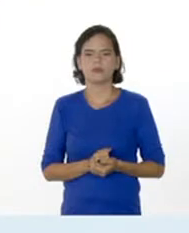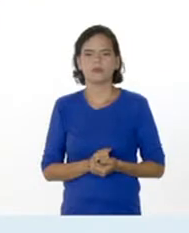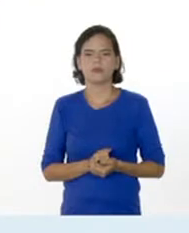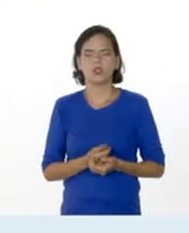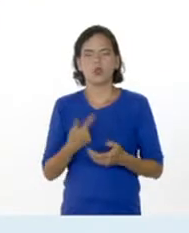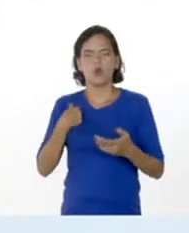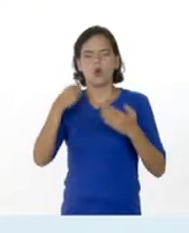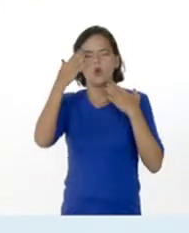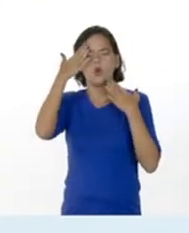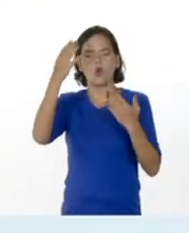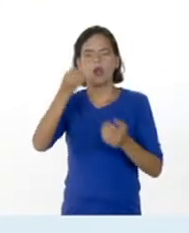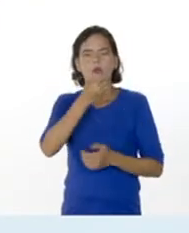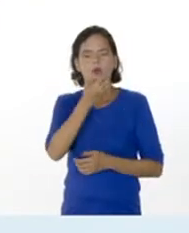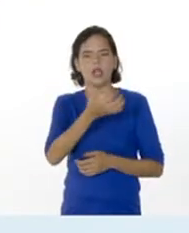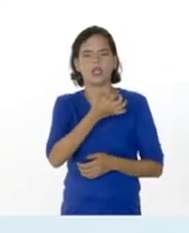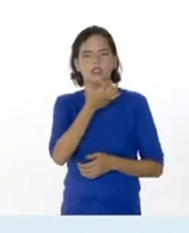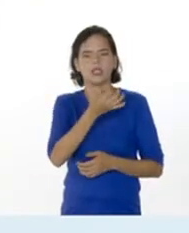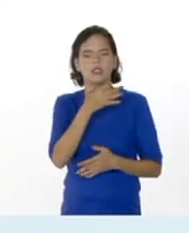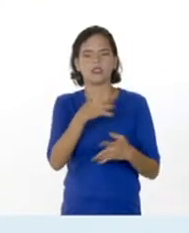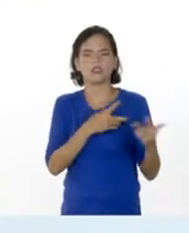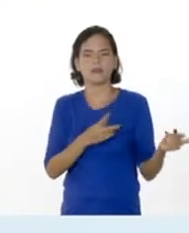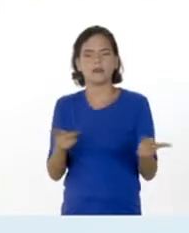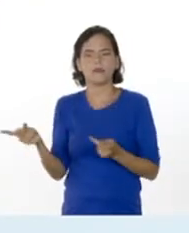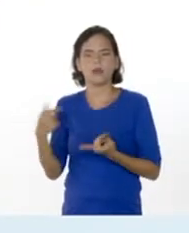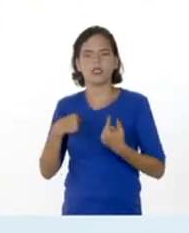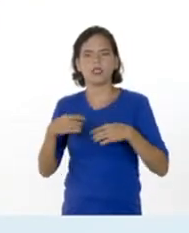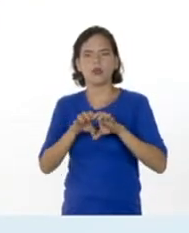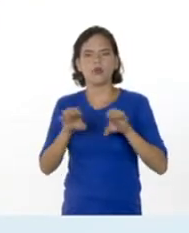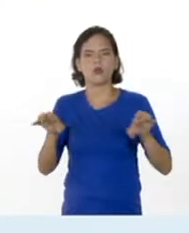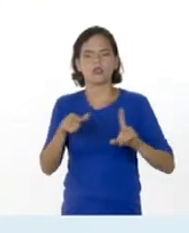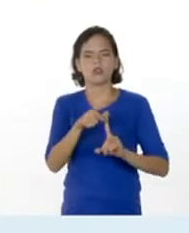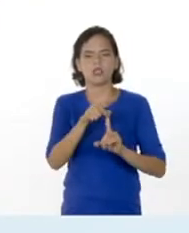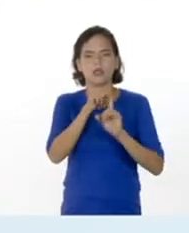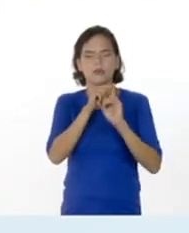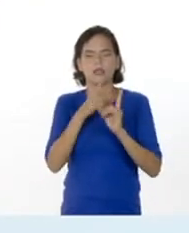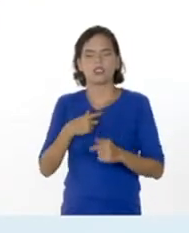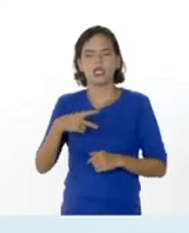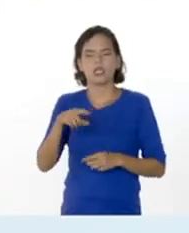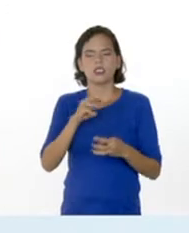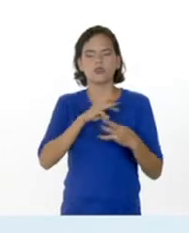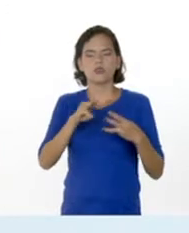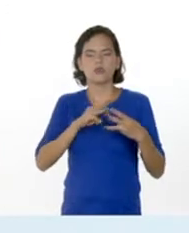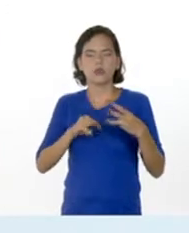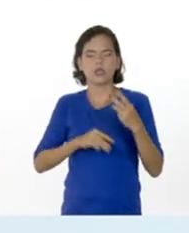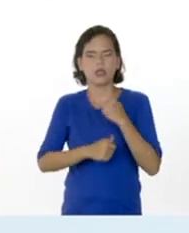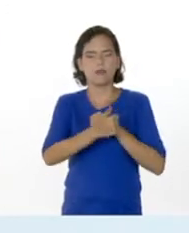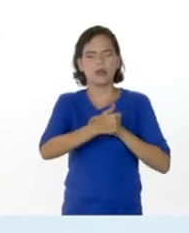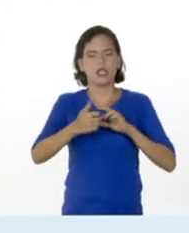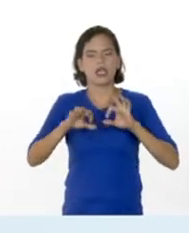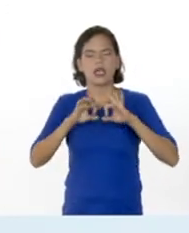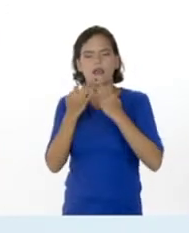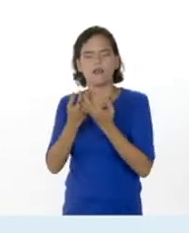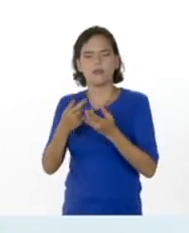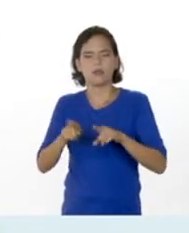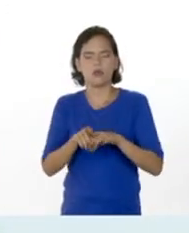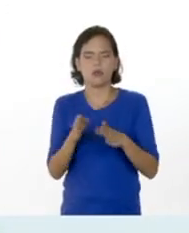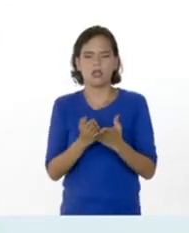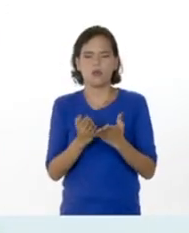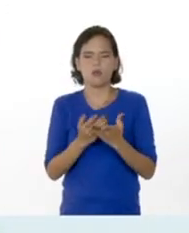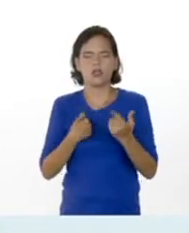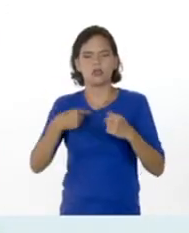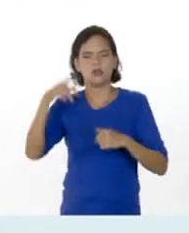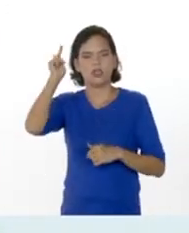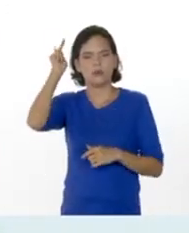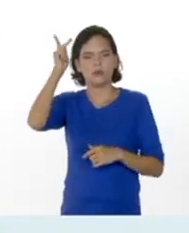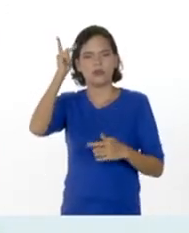Hola, muy buenas tardes. nuevamente bienvenidos al segmento de Educación Especial de su programa Cada Familia Una Escuela. Soy la profesora Ebenin